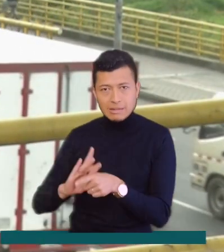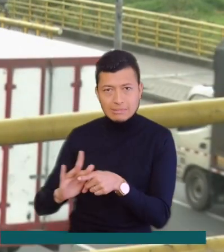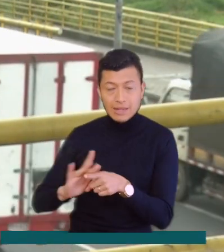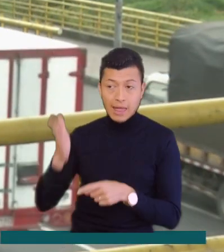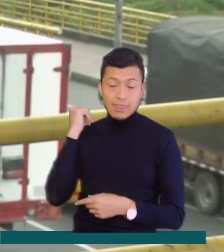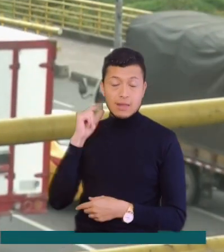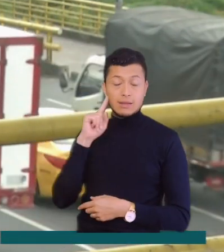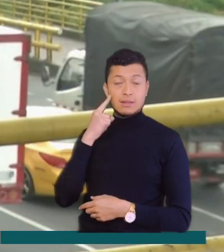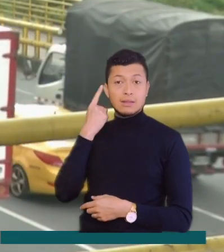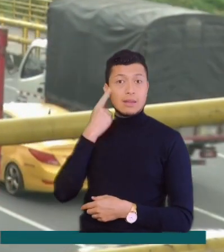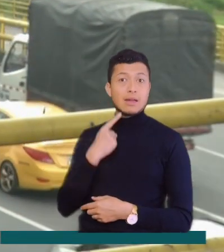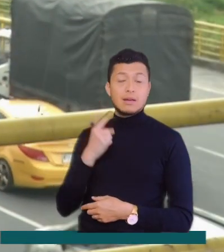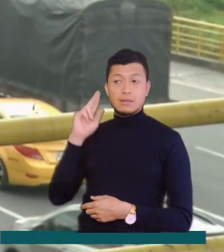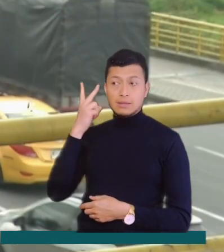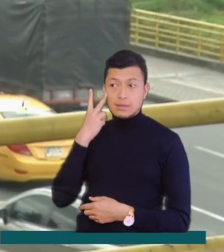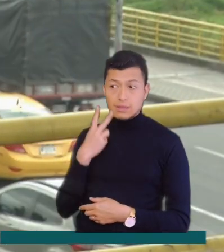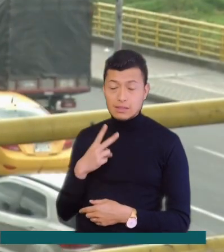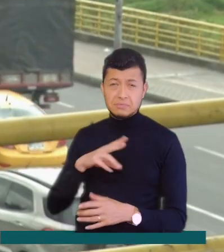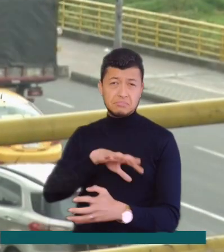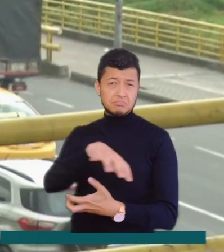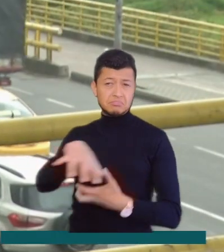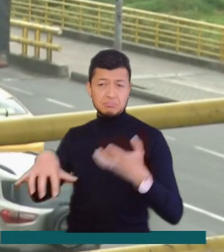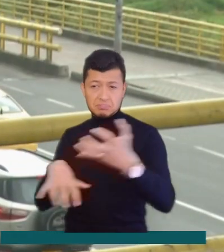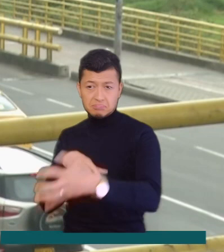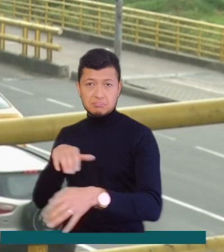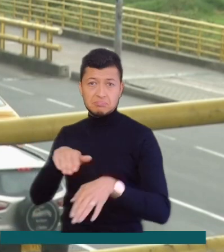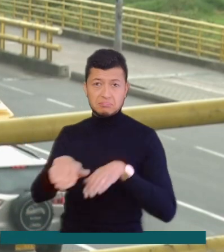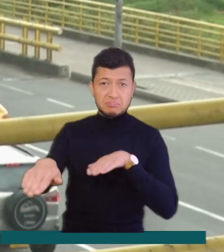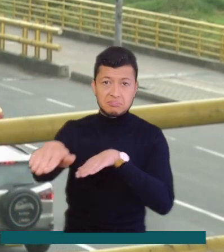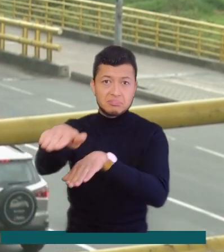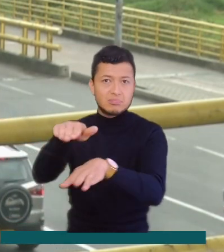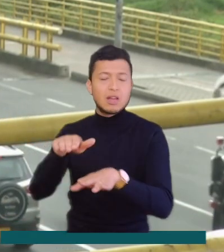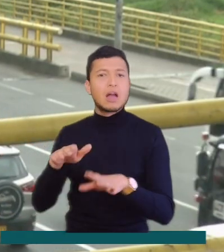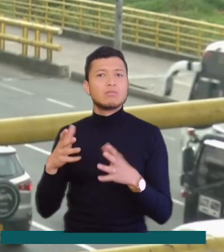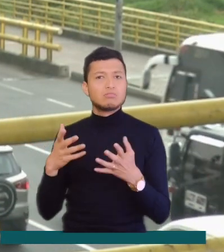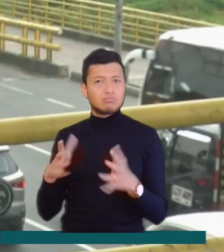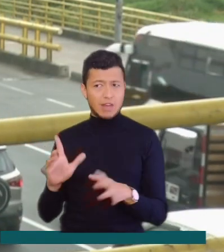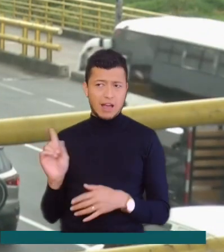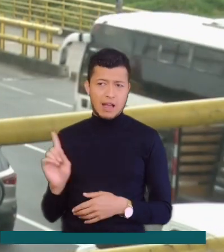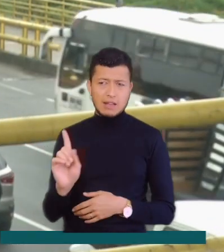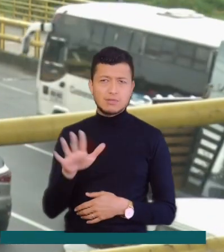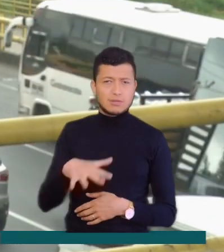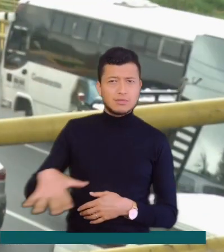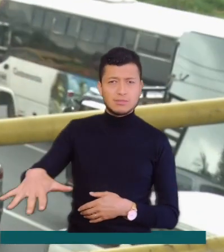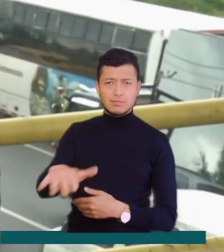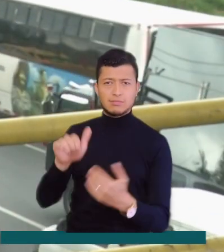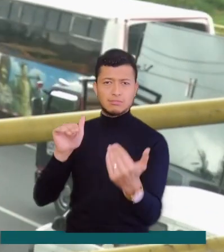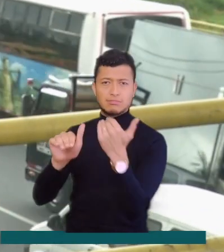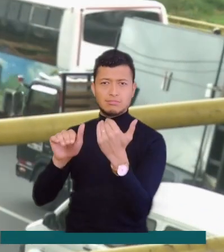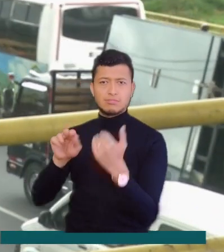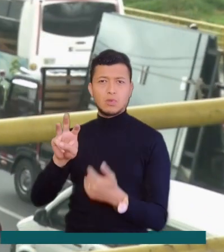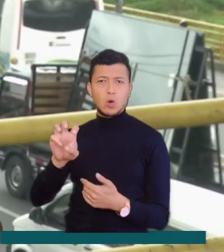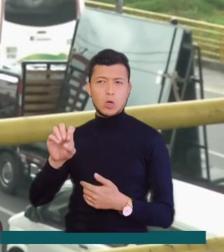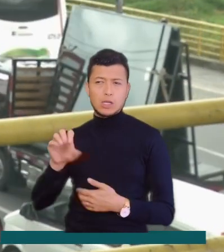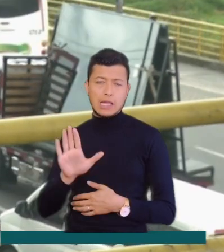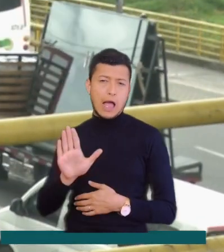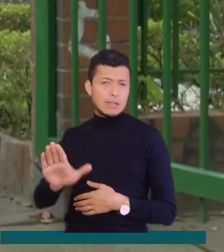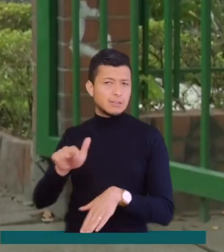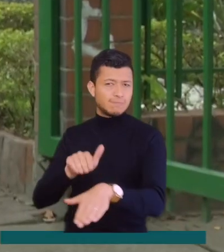Diferente a los primeros días en los que se presentó gran caos vehicular, algo que ha caracterizado por muchos años a la calle 80.